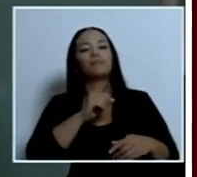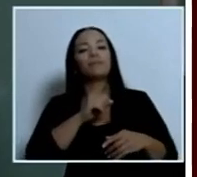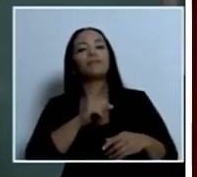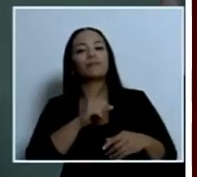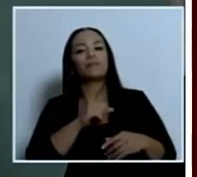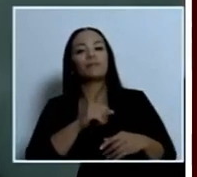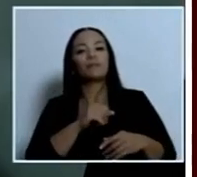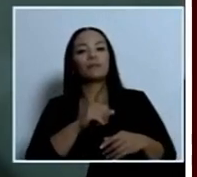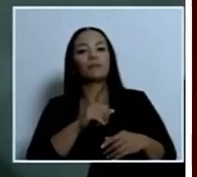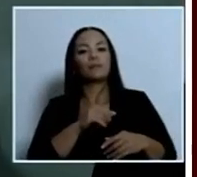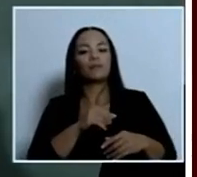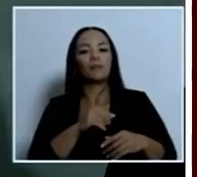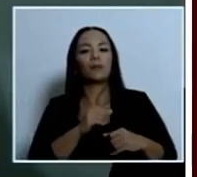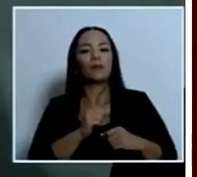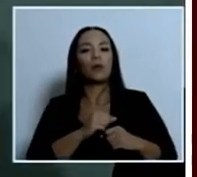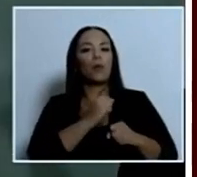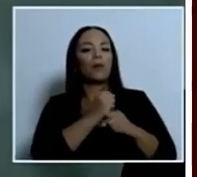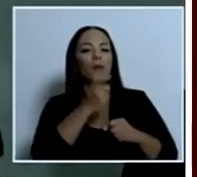doña Natalia está por ahí